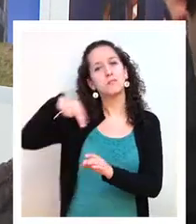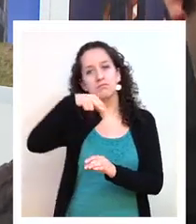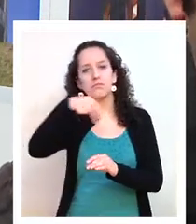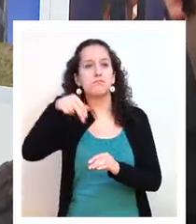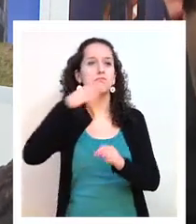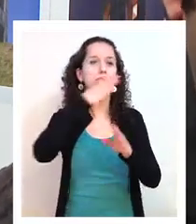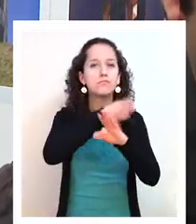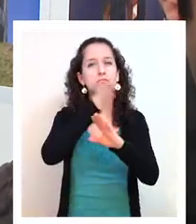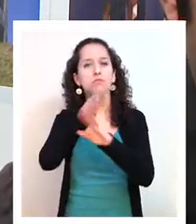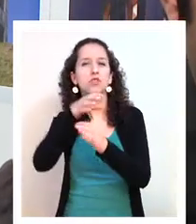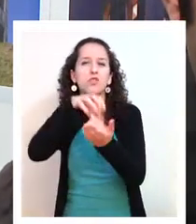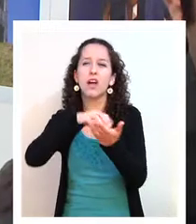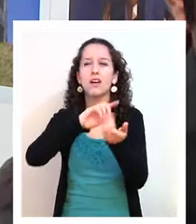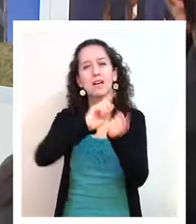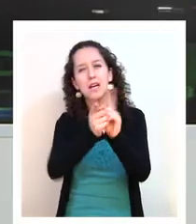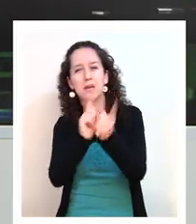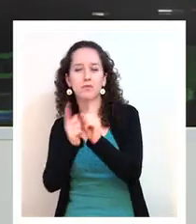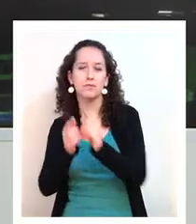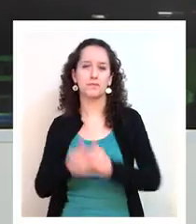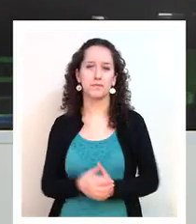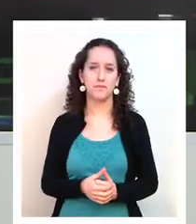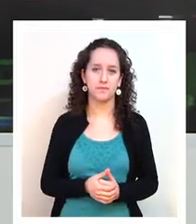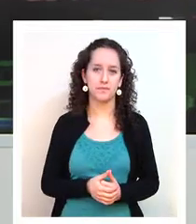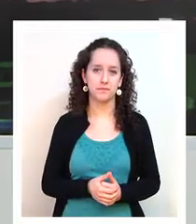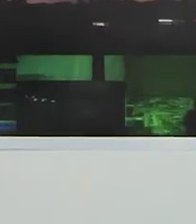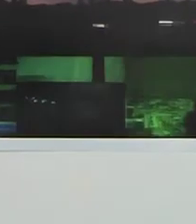en distintas ocasiones, en distintos contrastes.